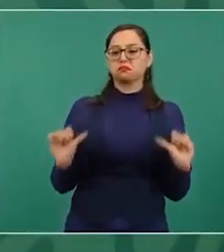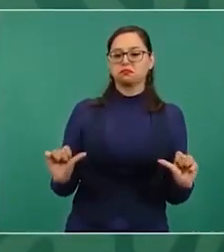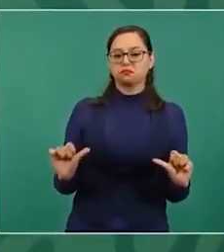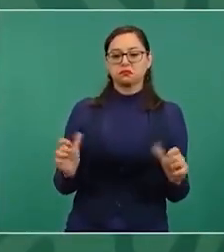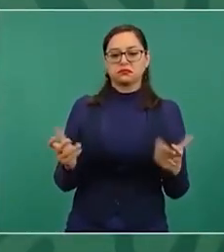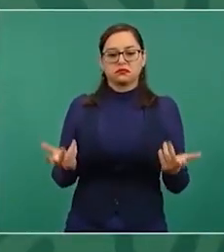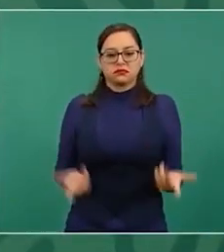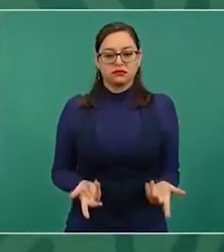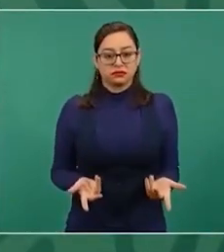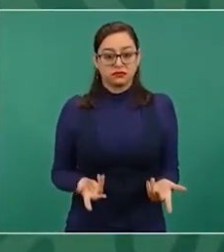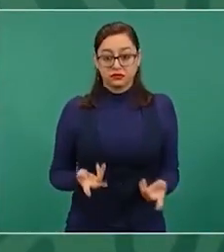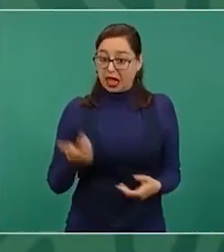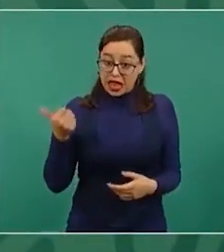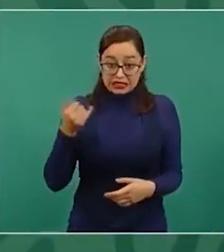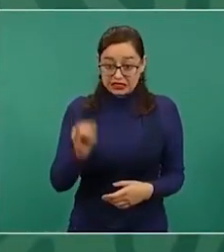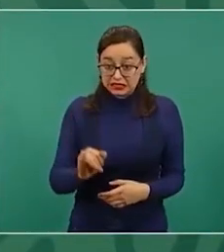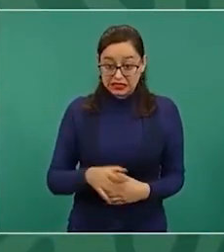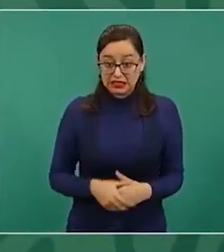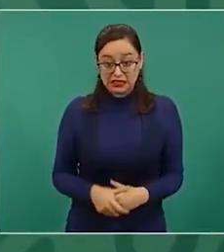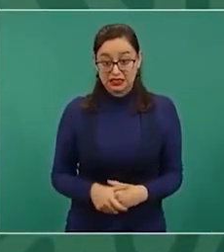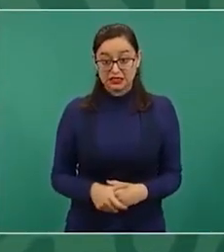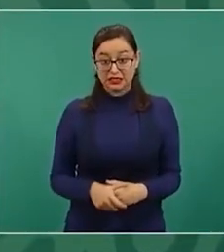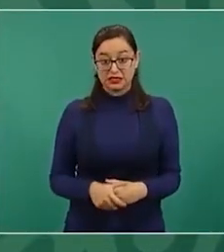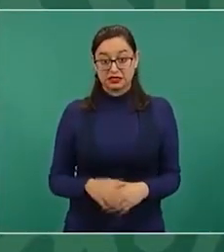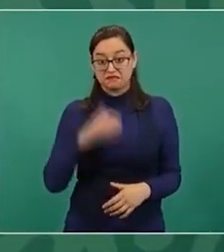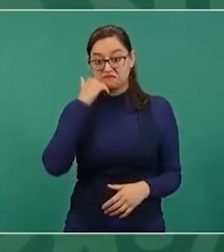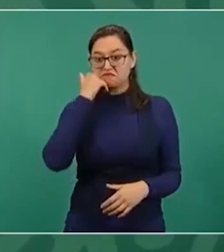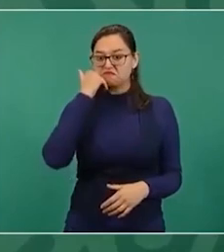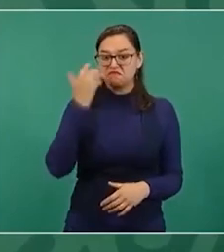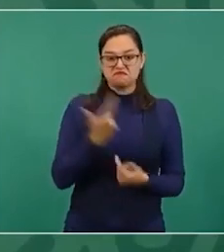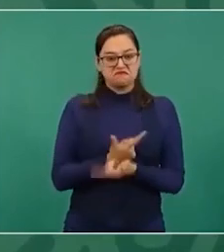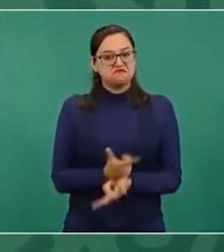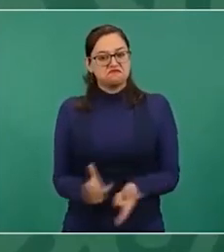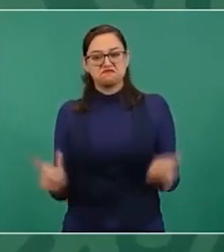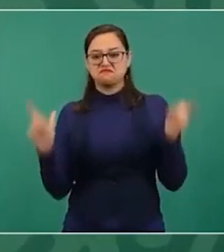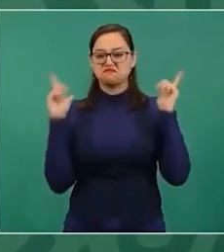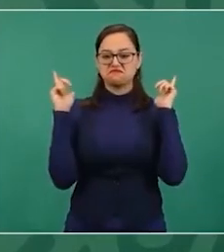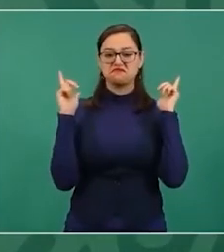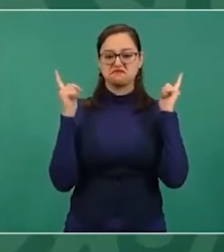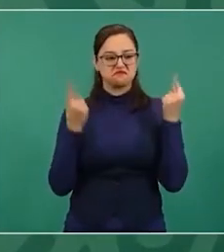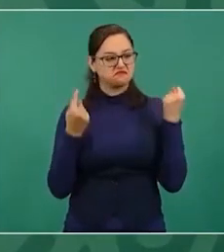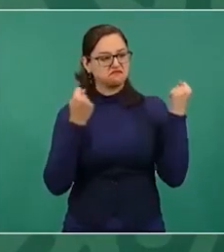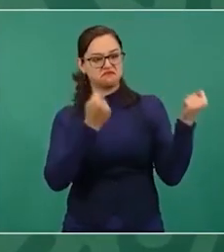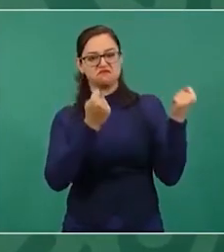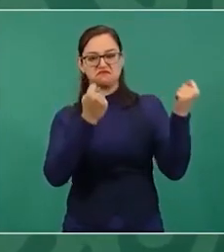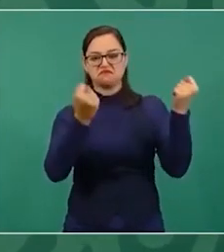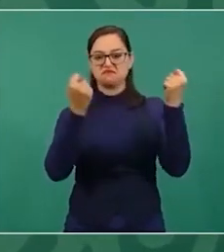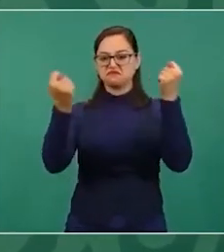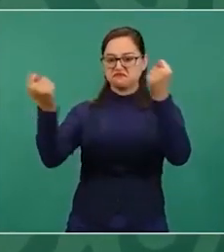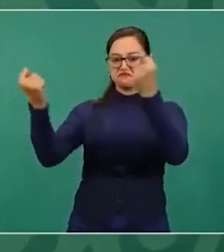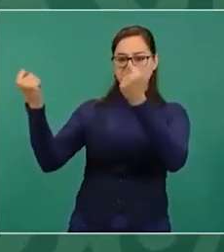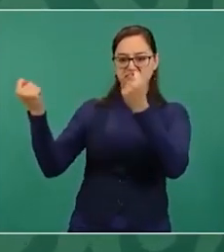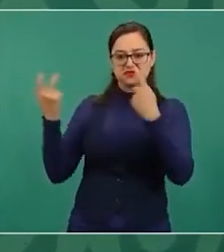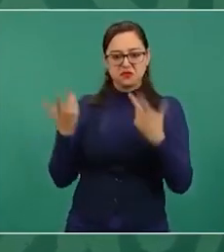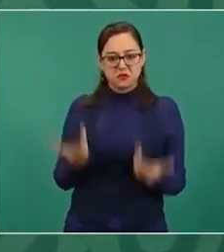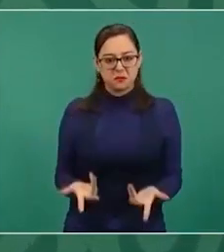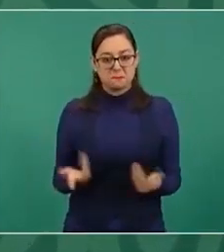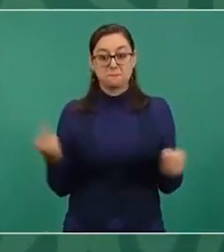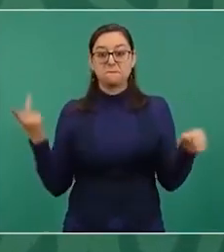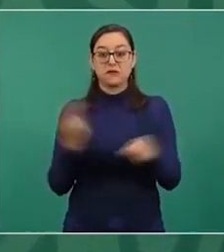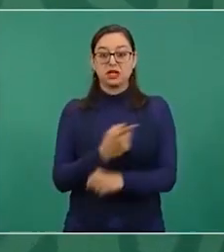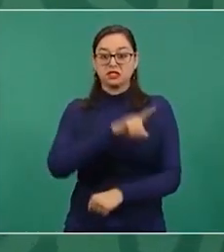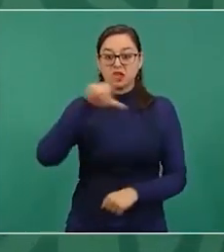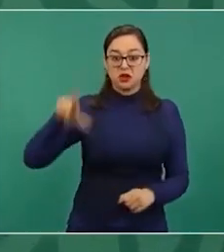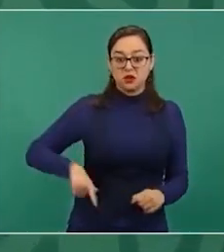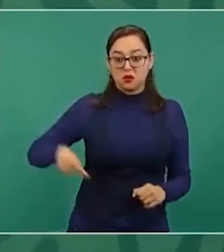y deshacían hacían lo que les daba la gana y tenían tomado secuestrado al